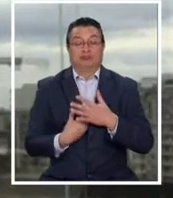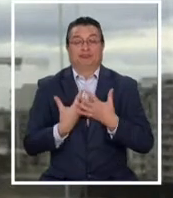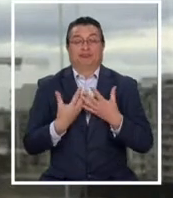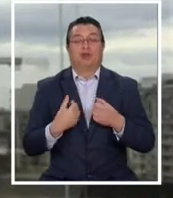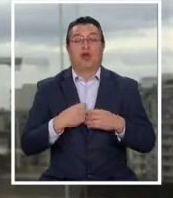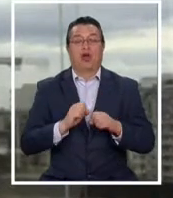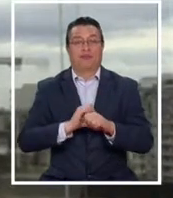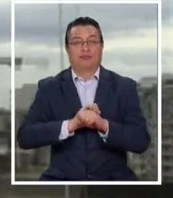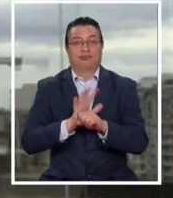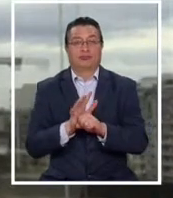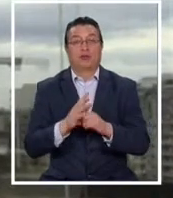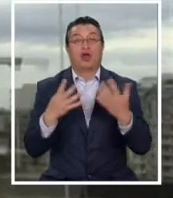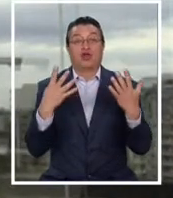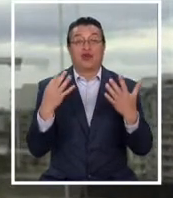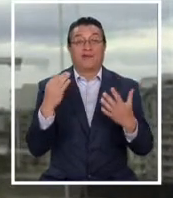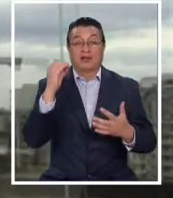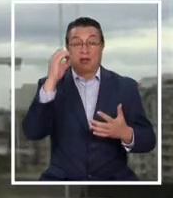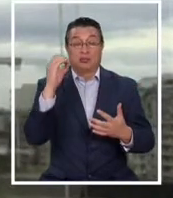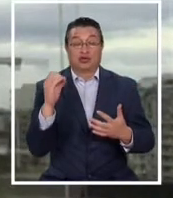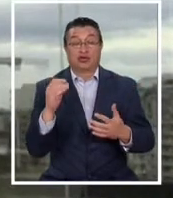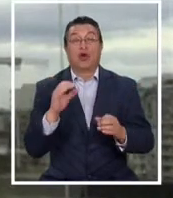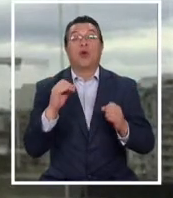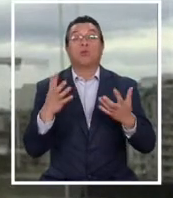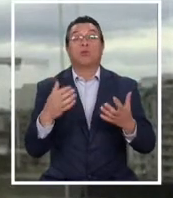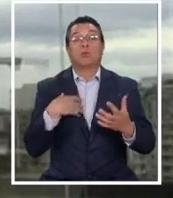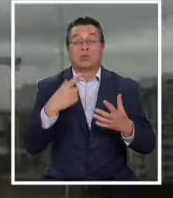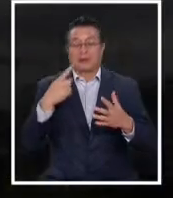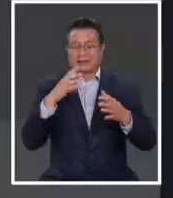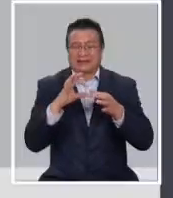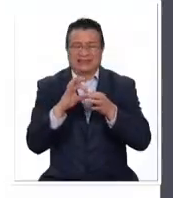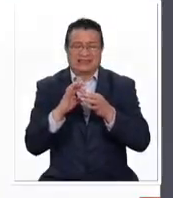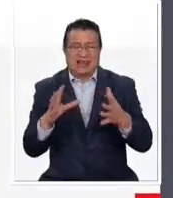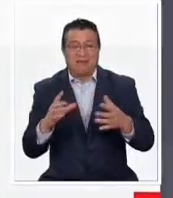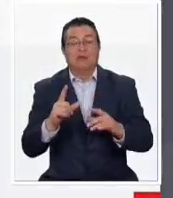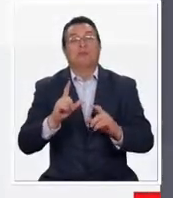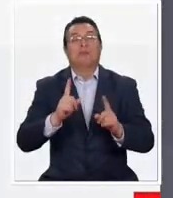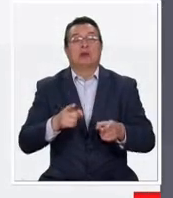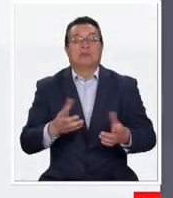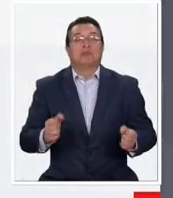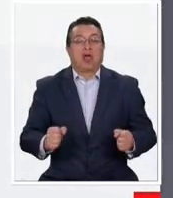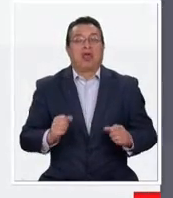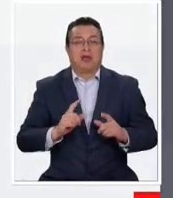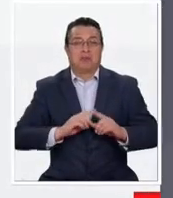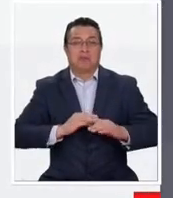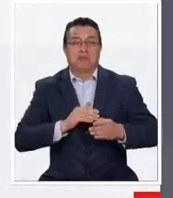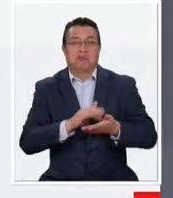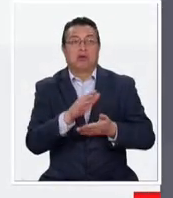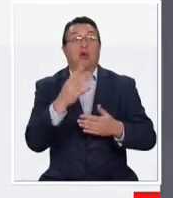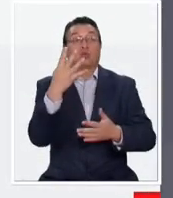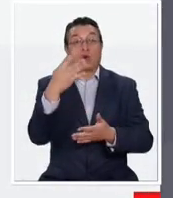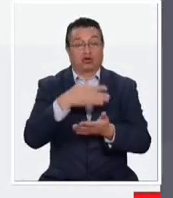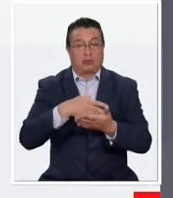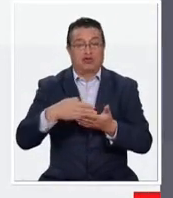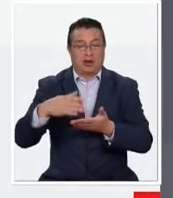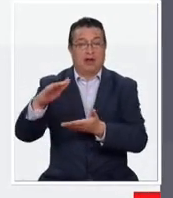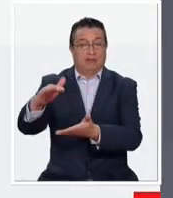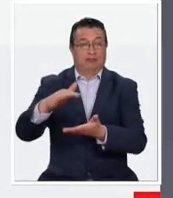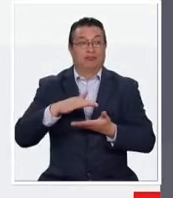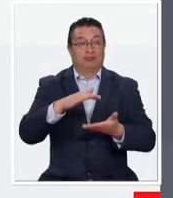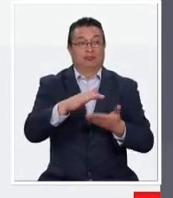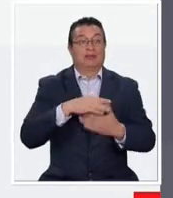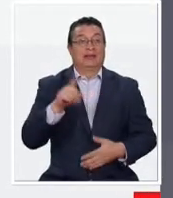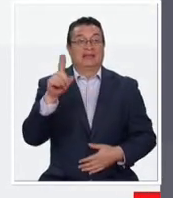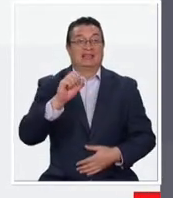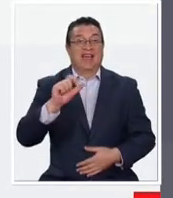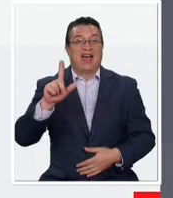y de 90% para COVID severo. Lo que se autoriza es la entrada al país de 4 millones de dosis a través del laboratorio